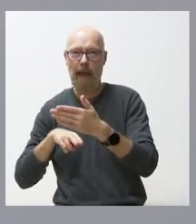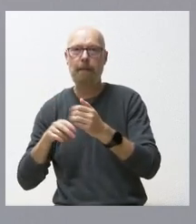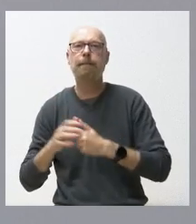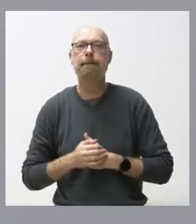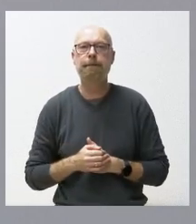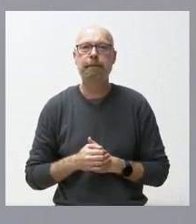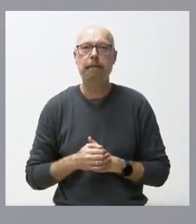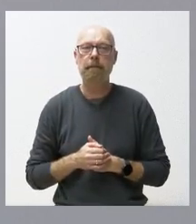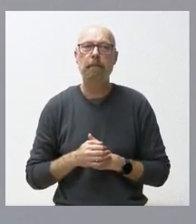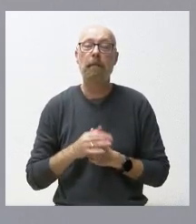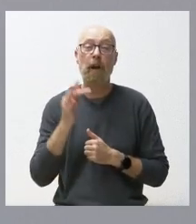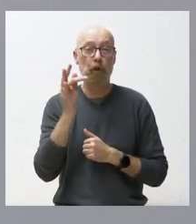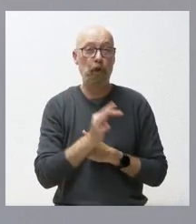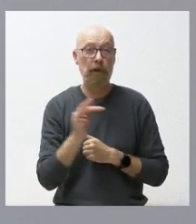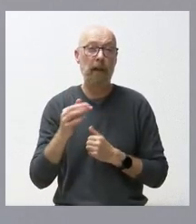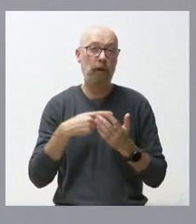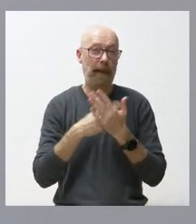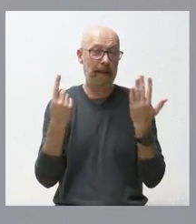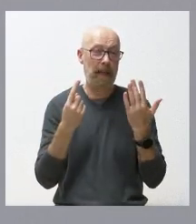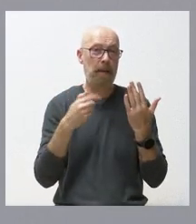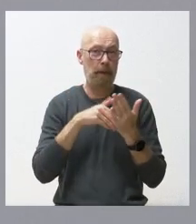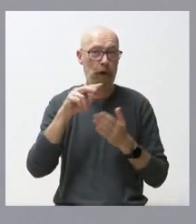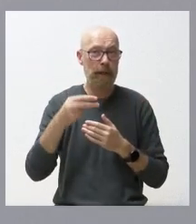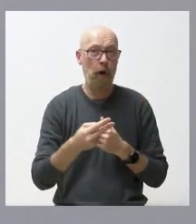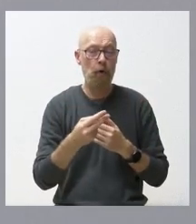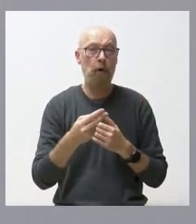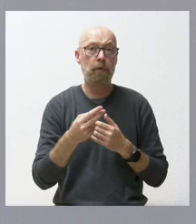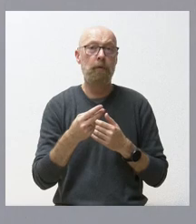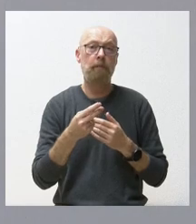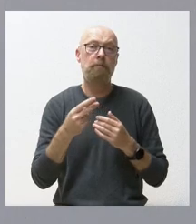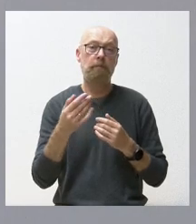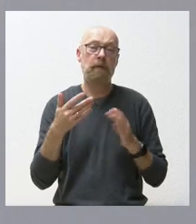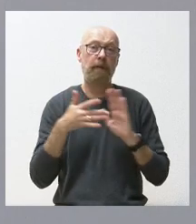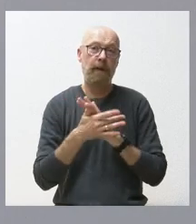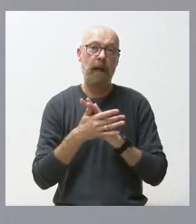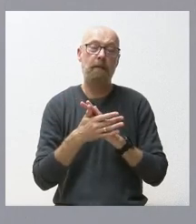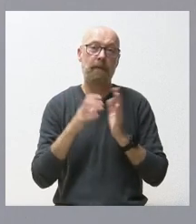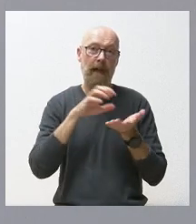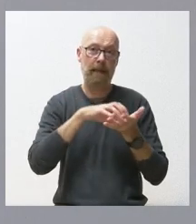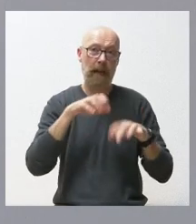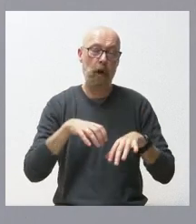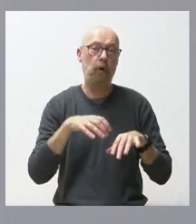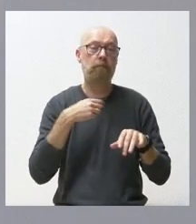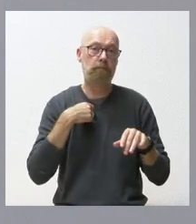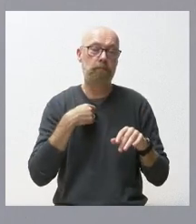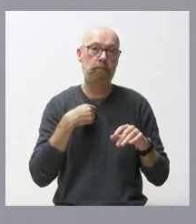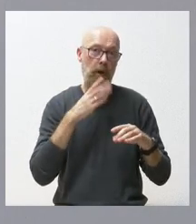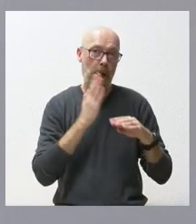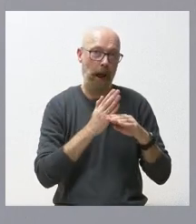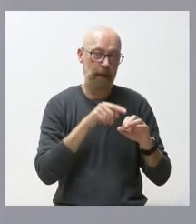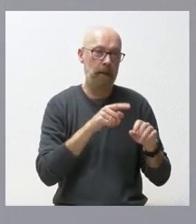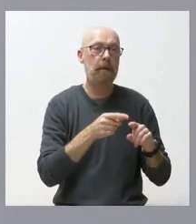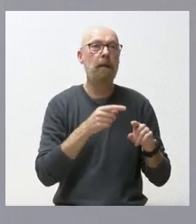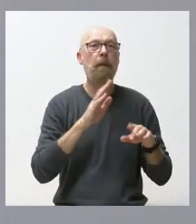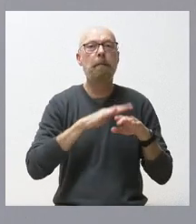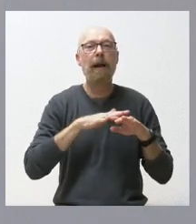El importe total son 16 millones de euros. El liderazgo de las tres comunidades autónomas le corresponde a Castilla y León y es coordinar el proyecto Red de Conocimiento del